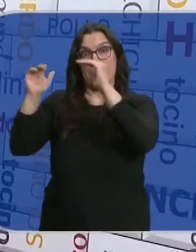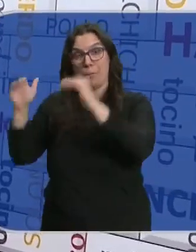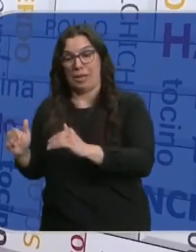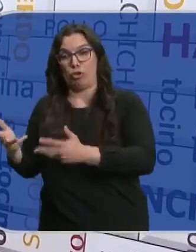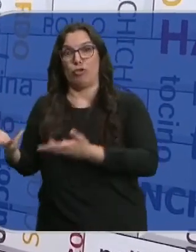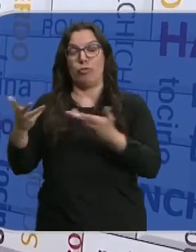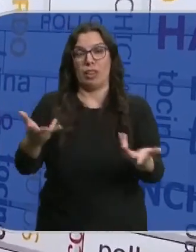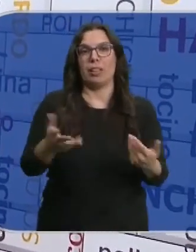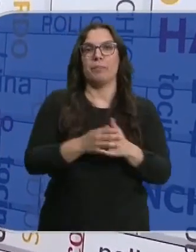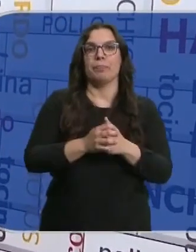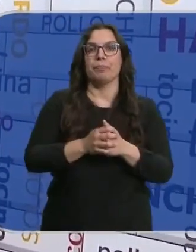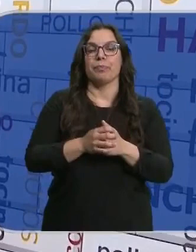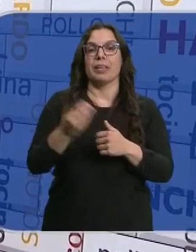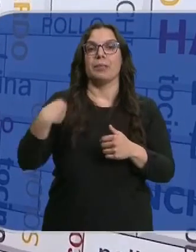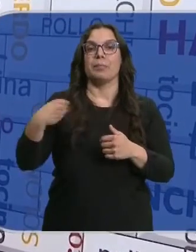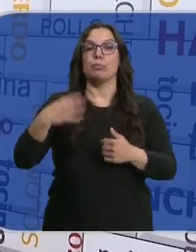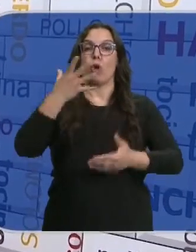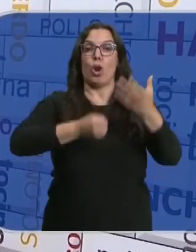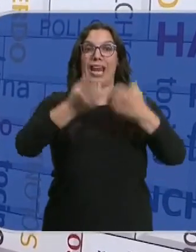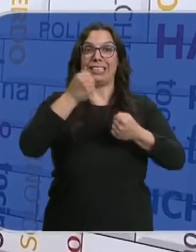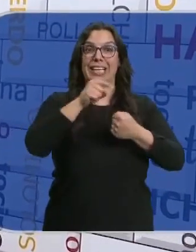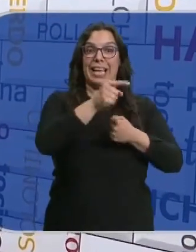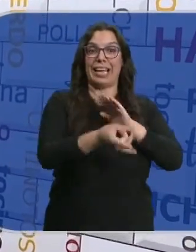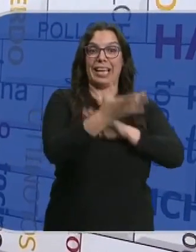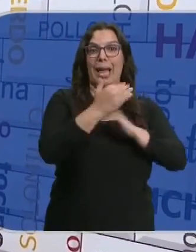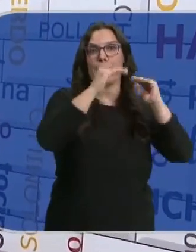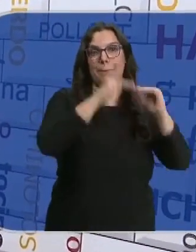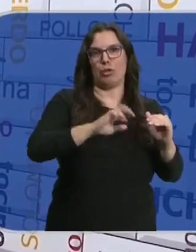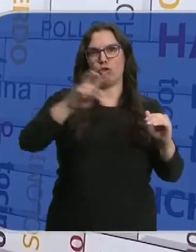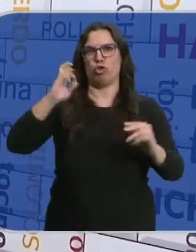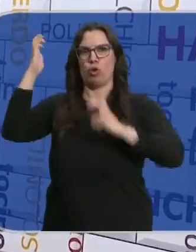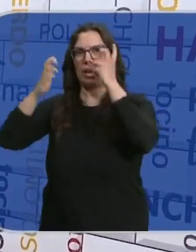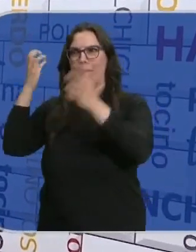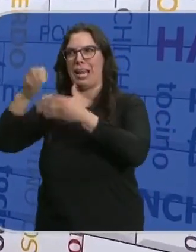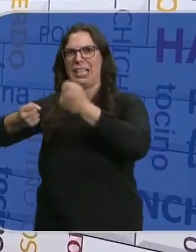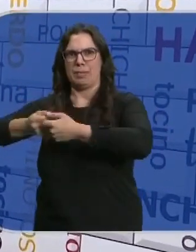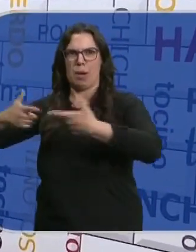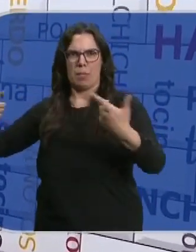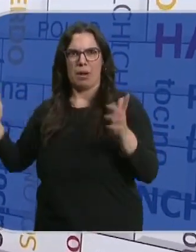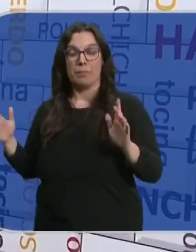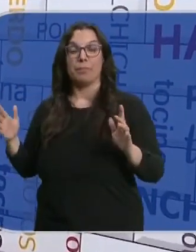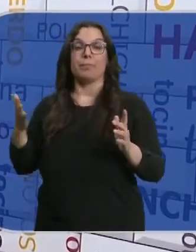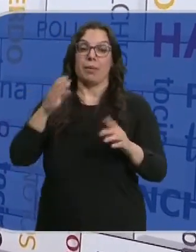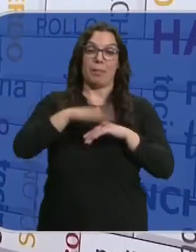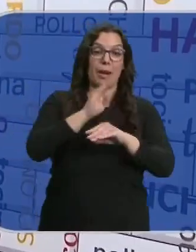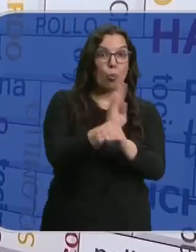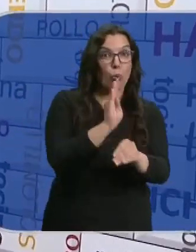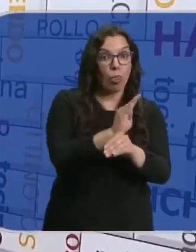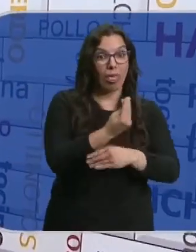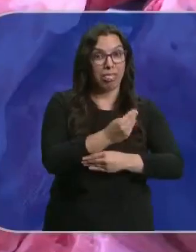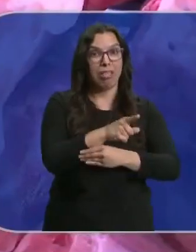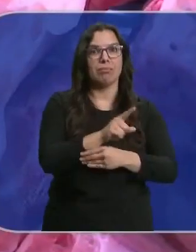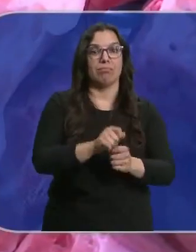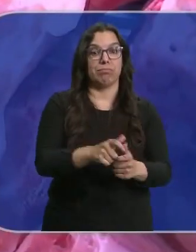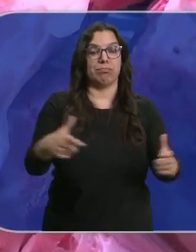cantidad de leche que da es inferior al resto de razas, entonces eso también influye a la hora de criar esa raza en